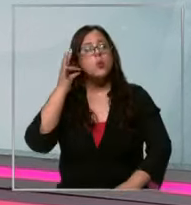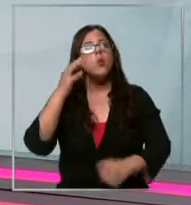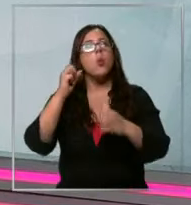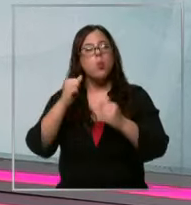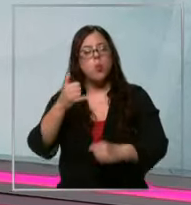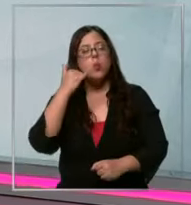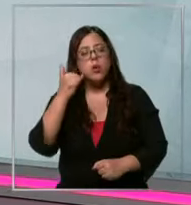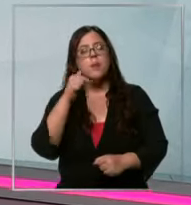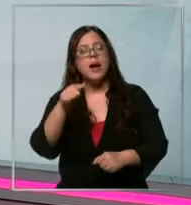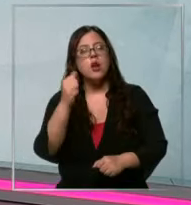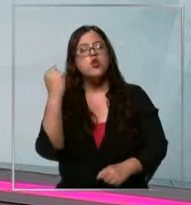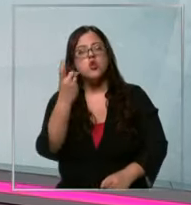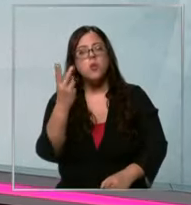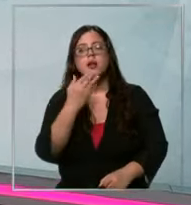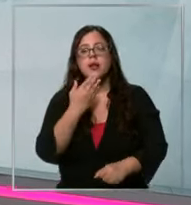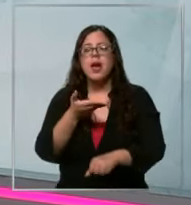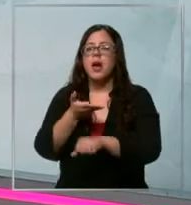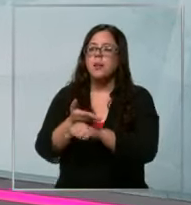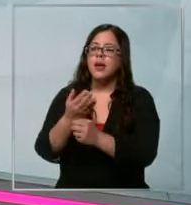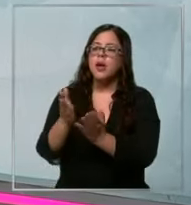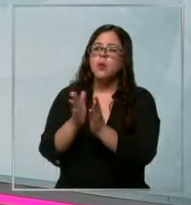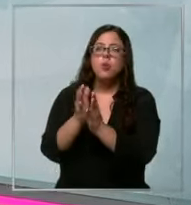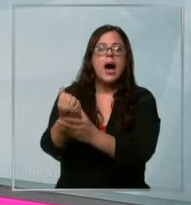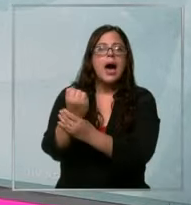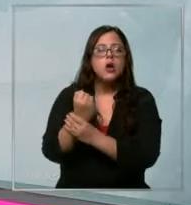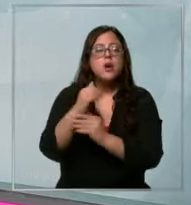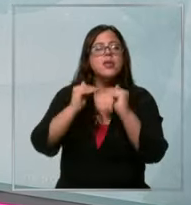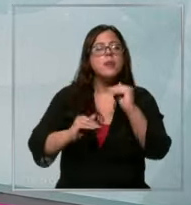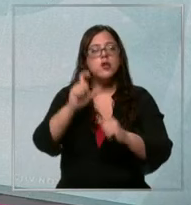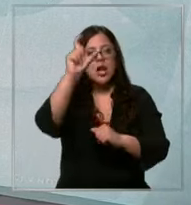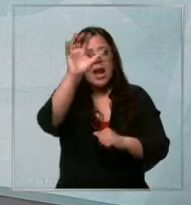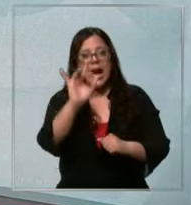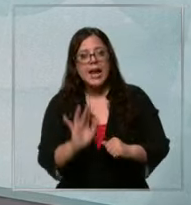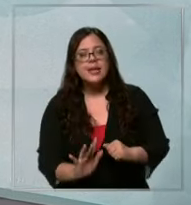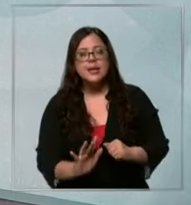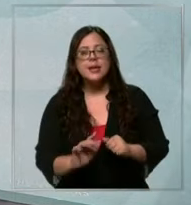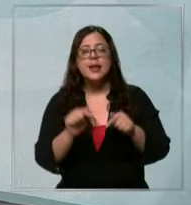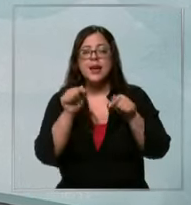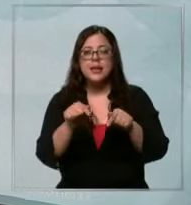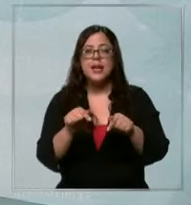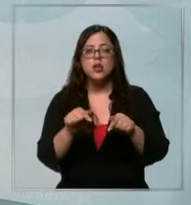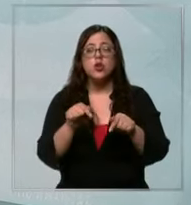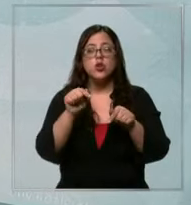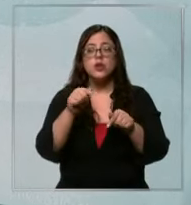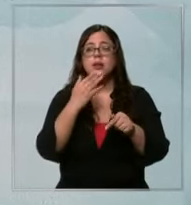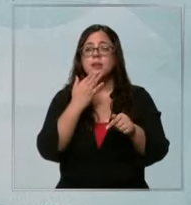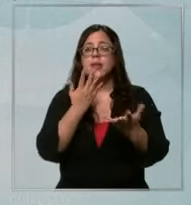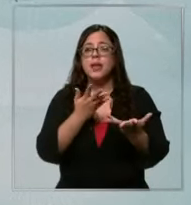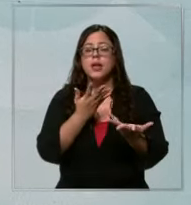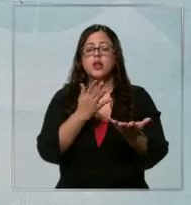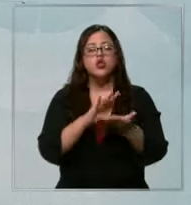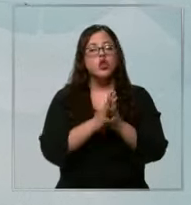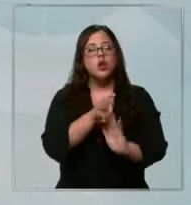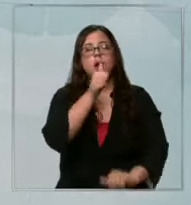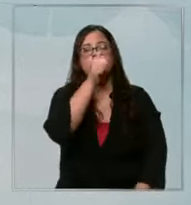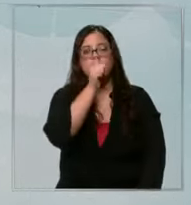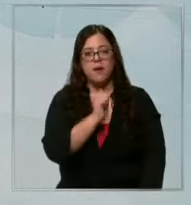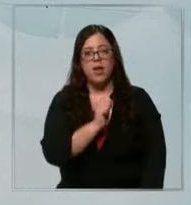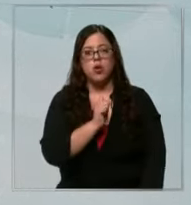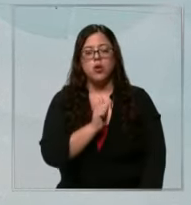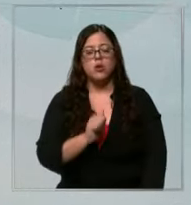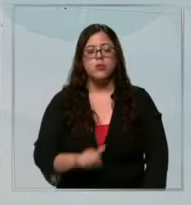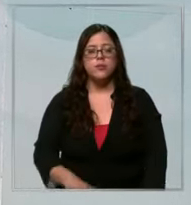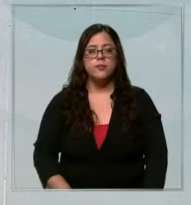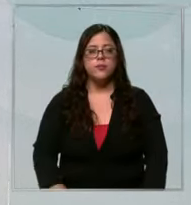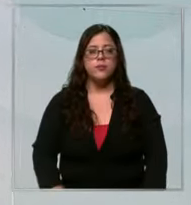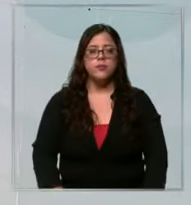llamar también este número para pedir orientación, dependiendo de las características de todo el caso. Todo esto también de manera absolutamente confidencial.